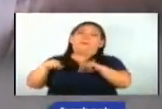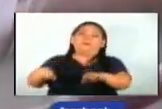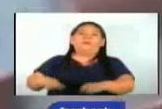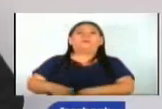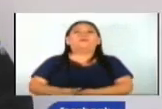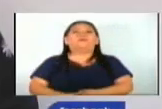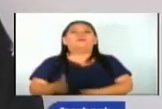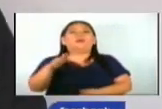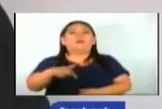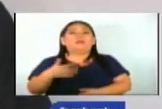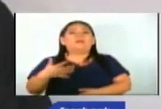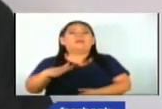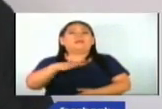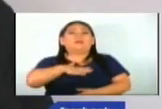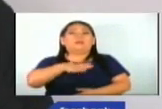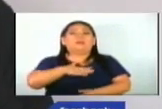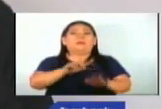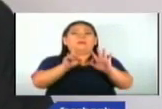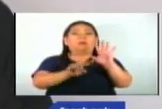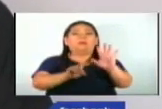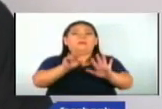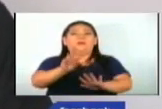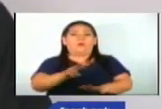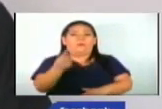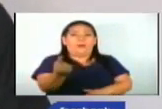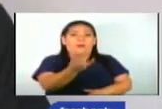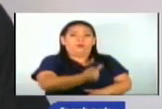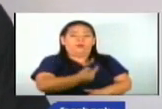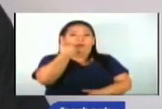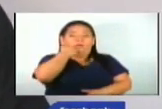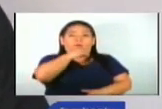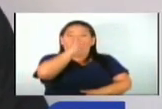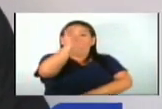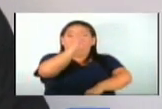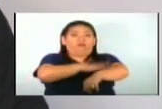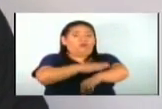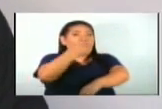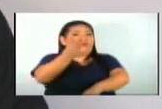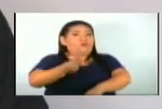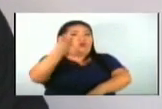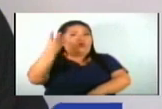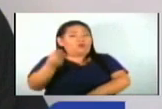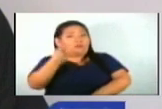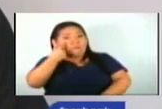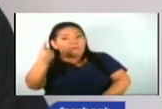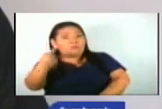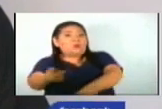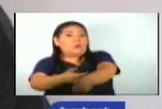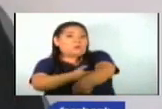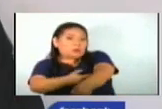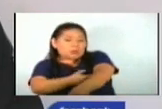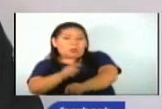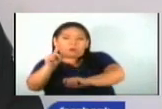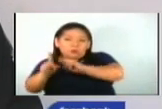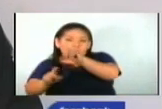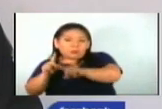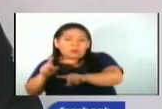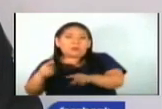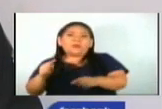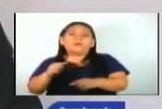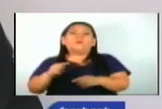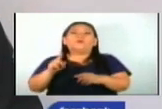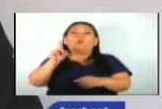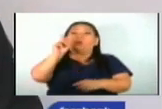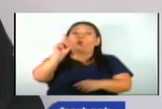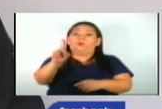tenemos confirmados alrededor de 62, están sumando cada día todos los casos que ingresan al área hospitalaria se están realizando PCR. Hemos tenido una